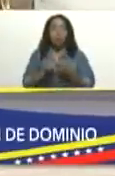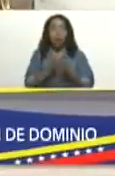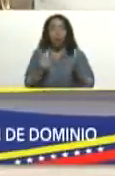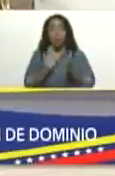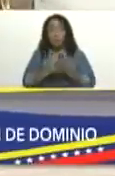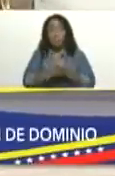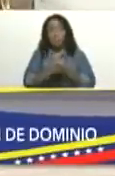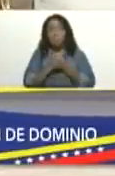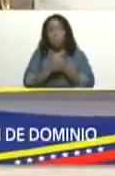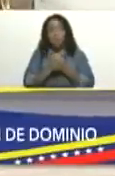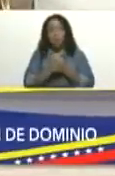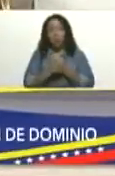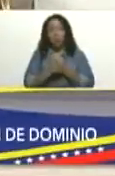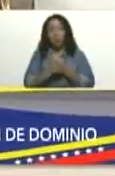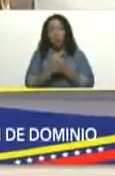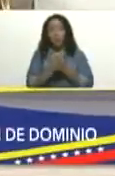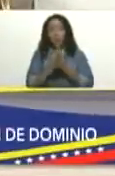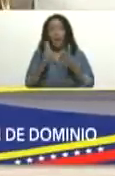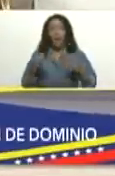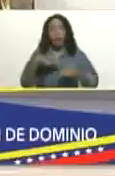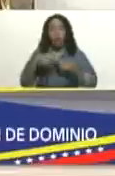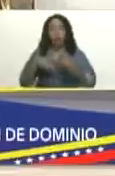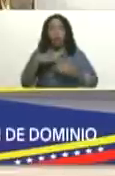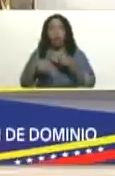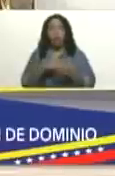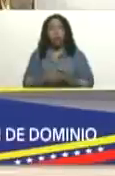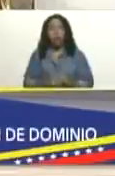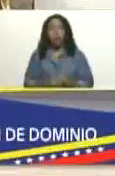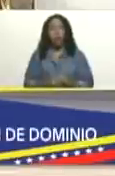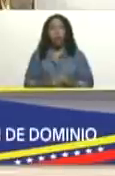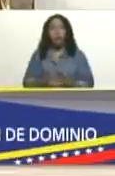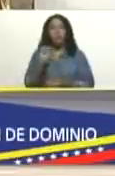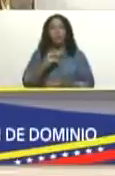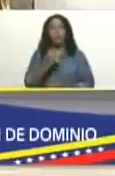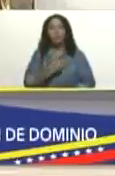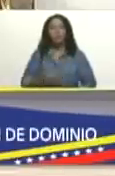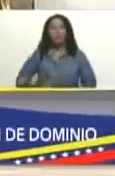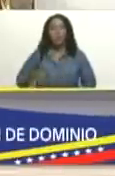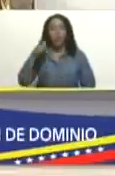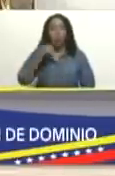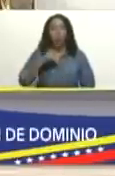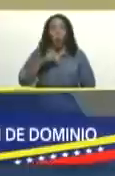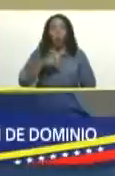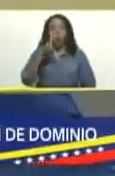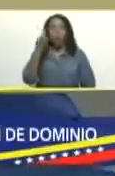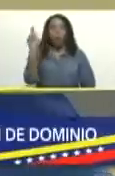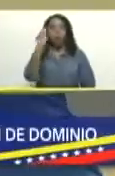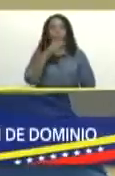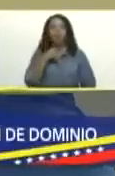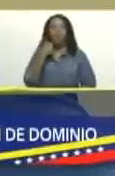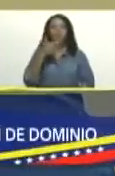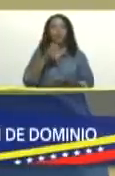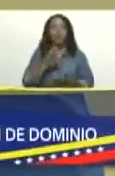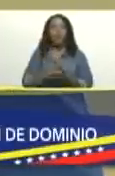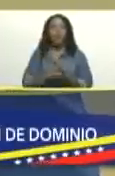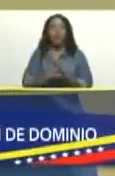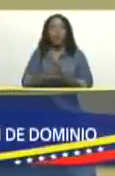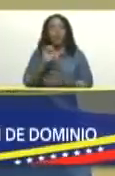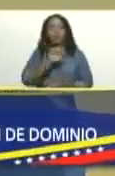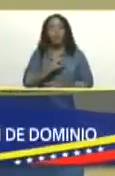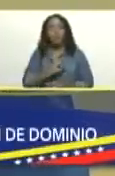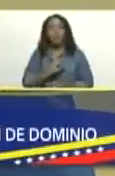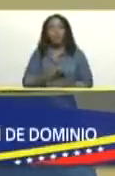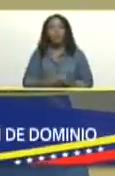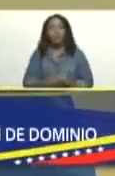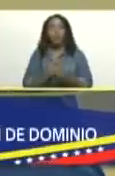gran revolucionario Julio García Jarpa así es presidente cumple un mes de su partida precisamente y bueno